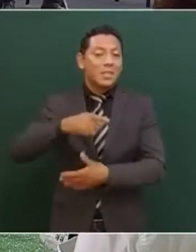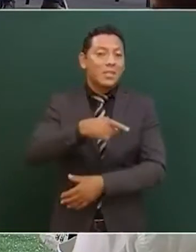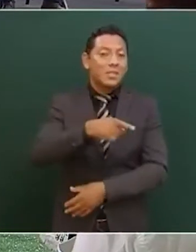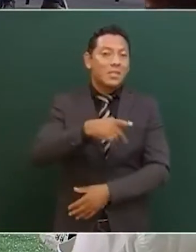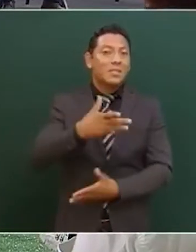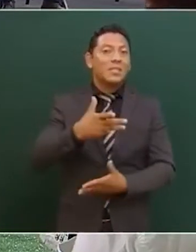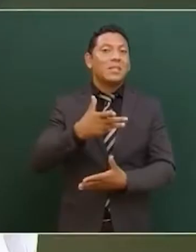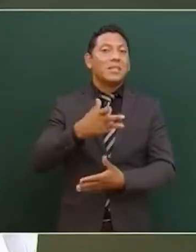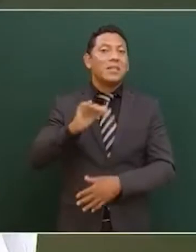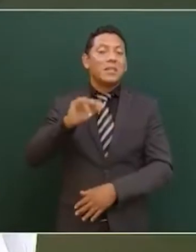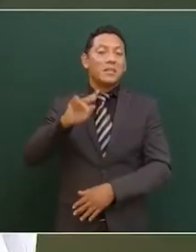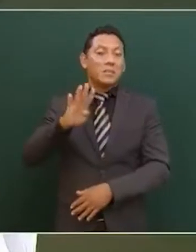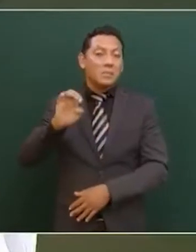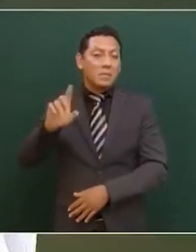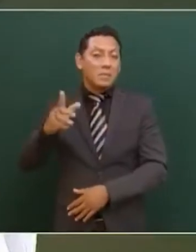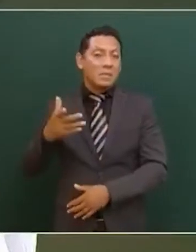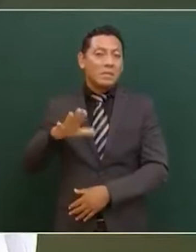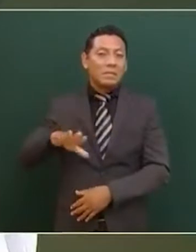en el Caribe.